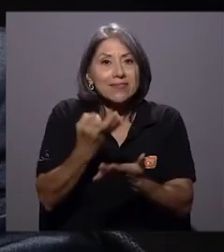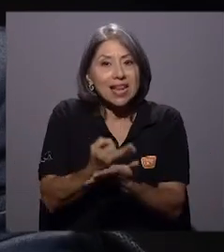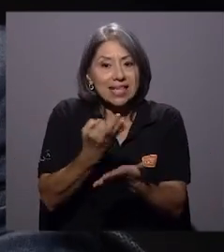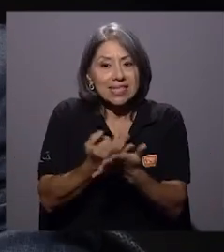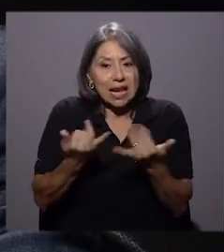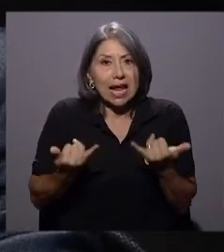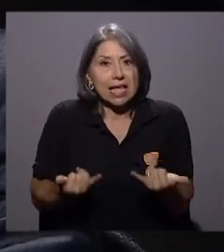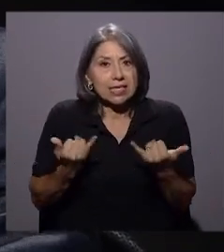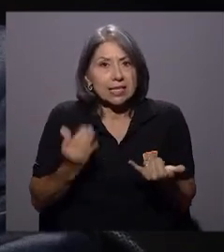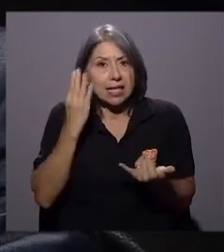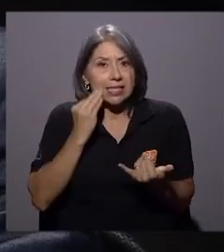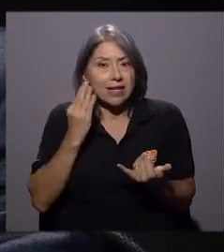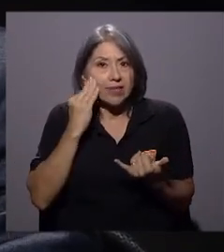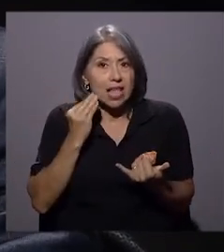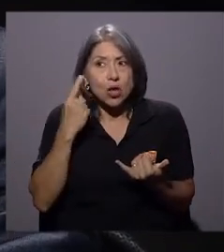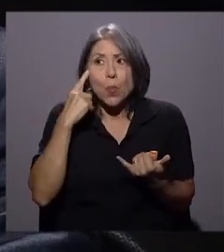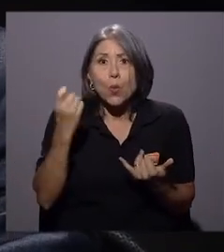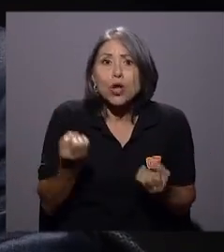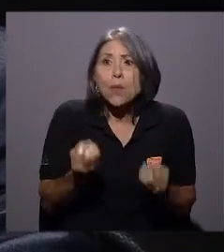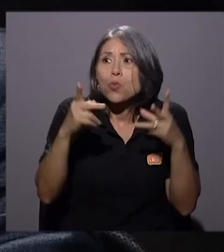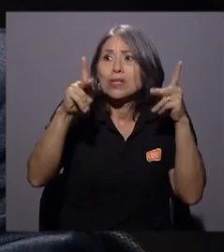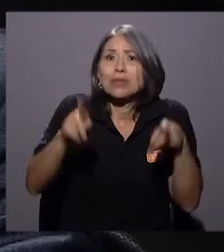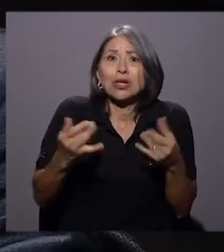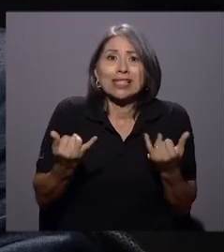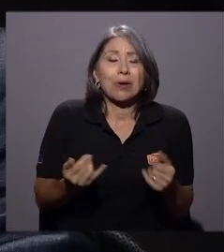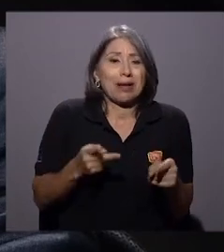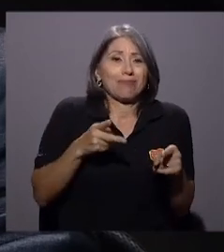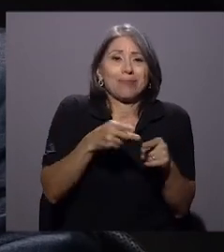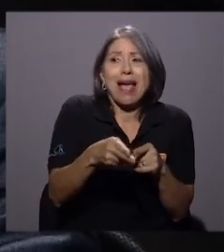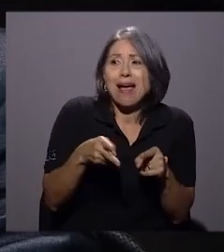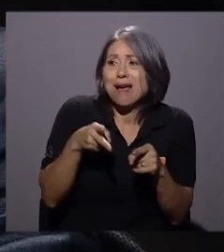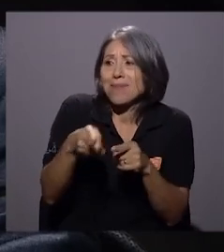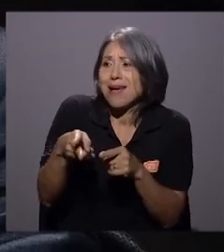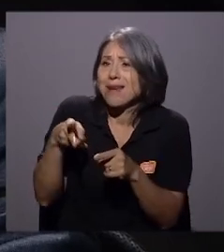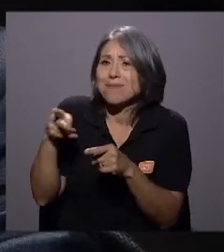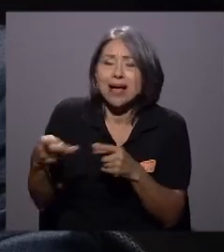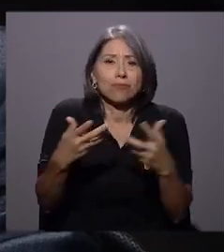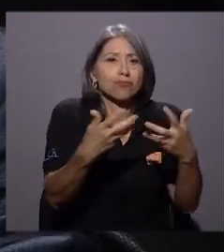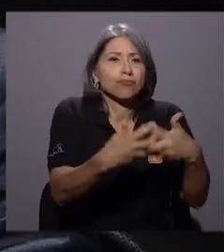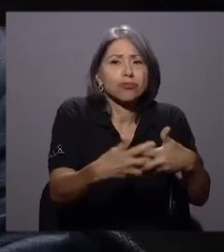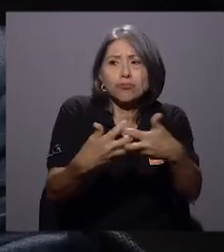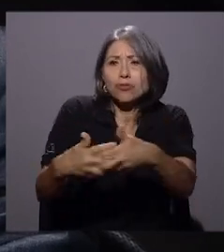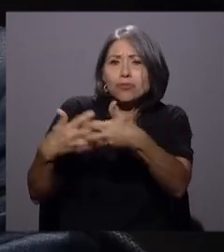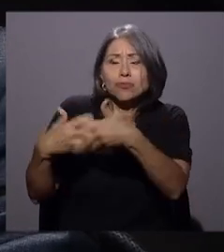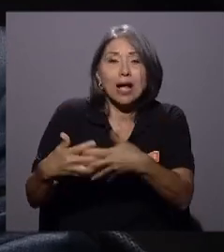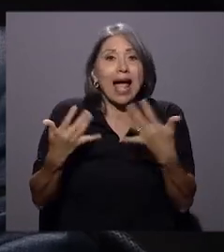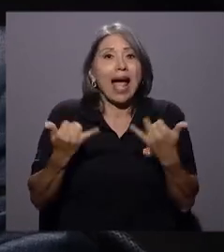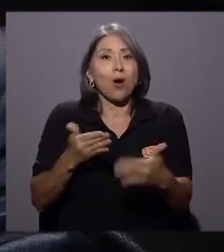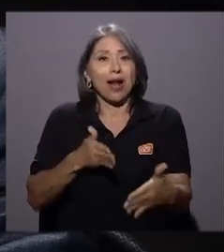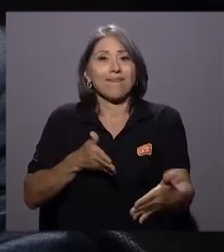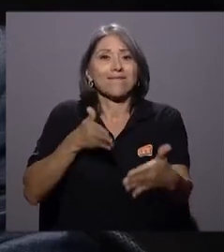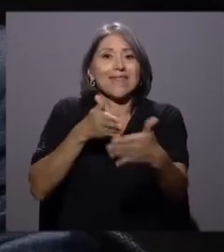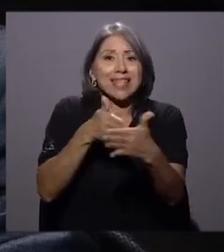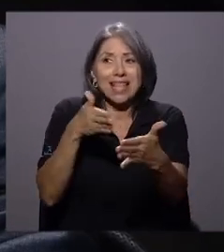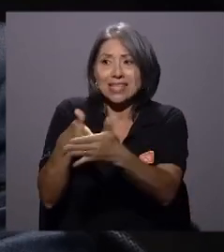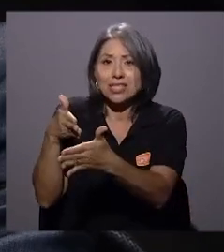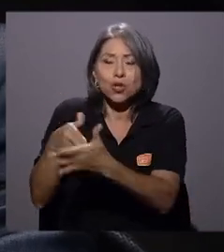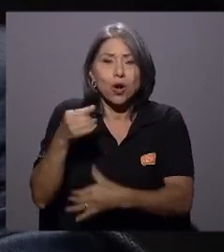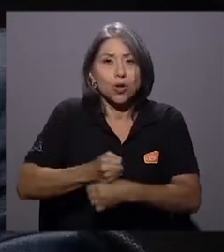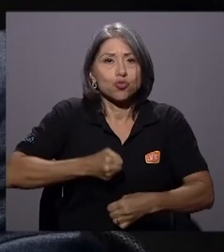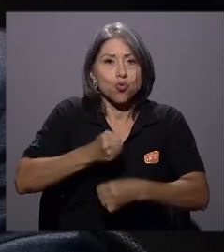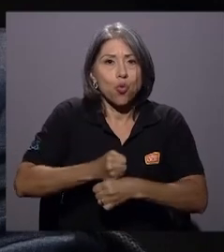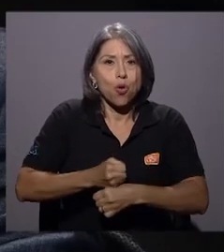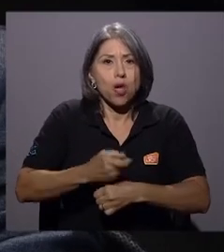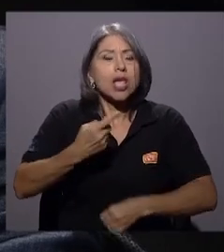viviendo con despidos masivos de personal en las empresas, en las compañías, con la afectación al sector productivo. Y